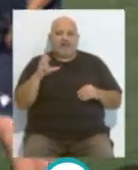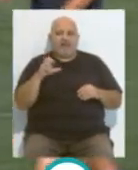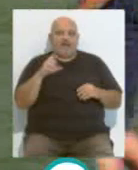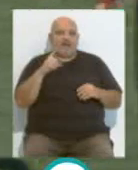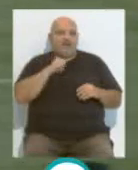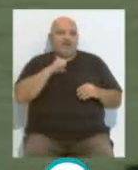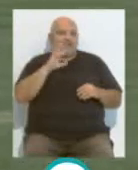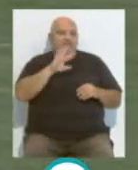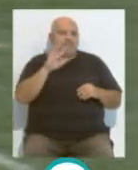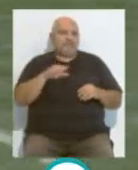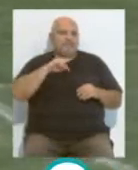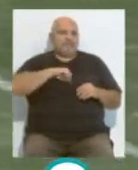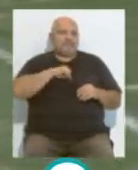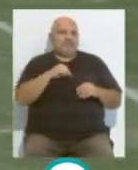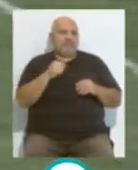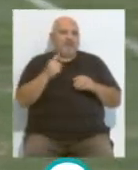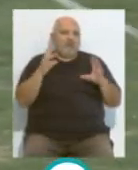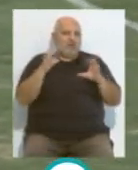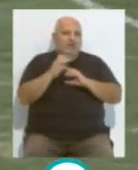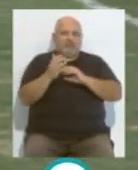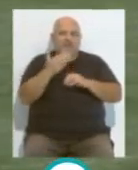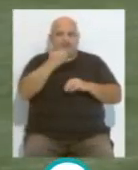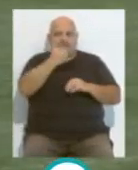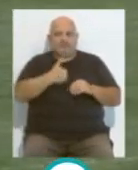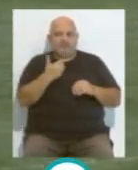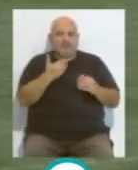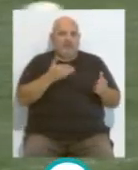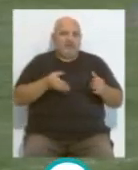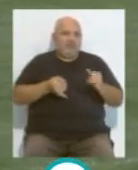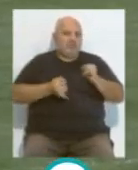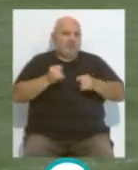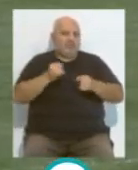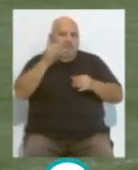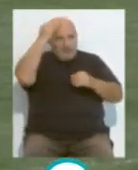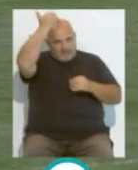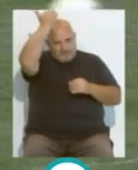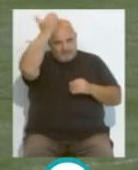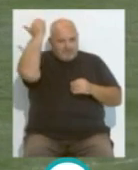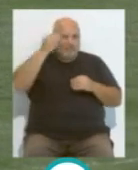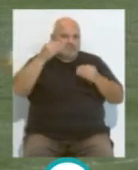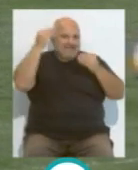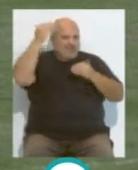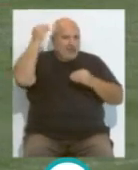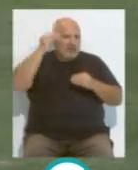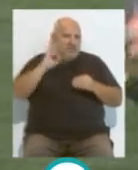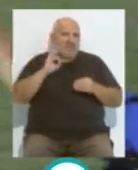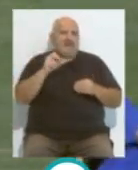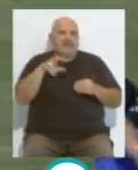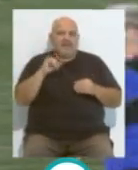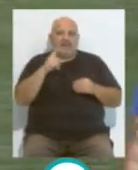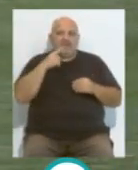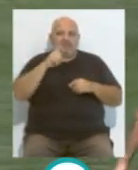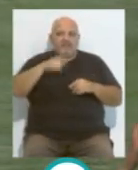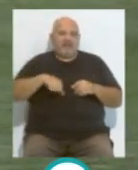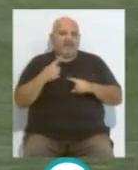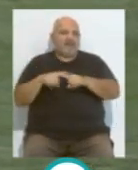que tiene una imagen de derecha más oscura y una imagen de izquierda con el pelo teñido. También con el pelo teñido está Salvi Sánchez, o sea